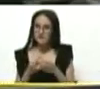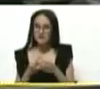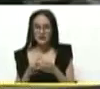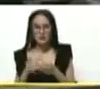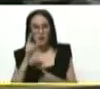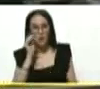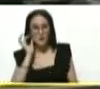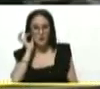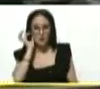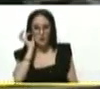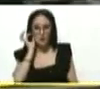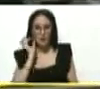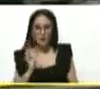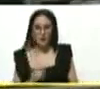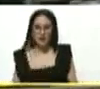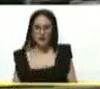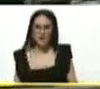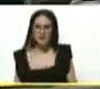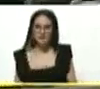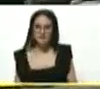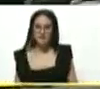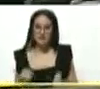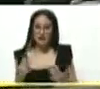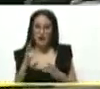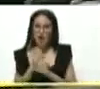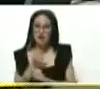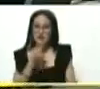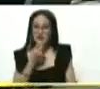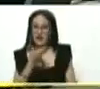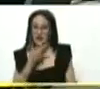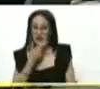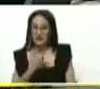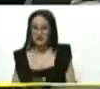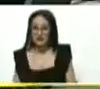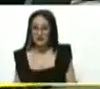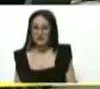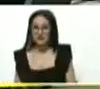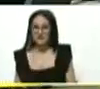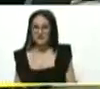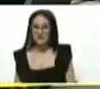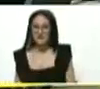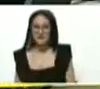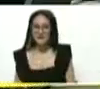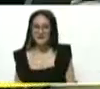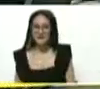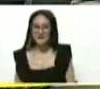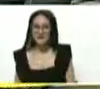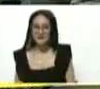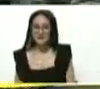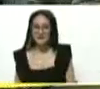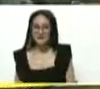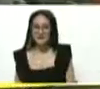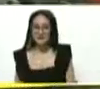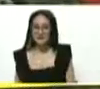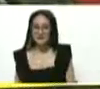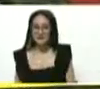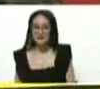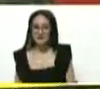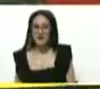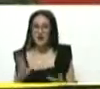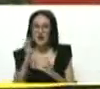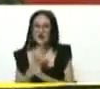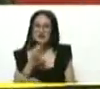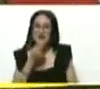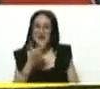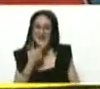compañeras. En esta noche tan linda como esta. Ah, en una noche tan